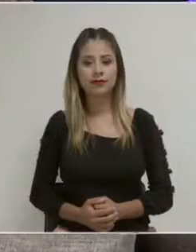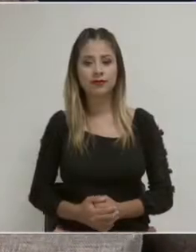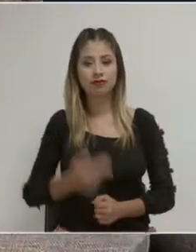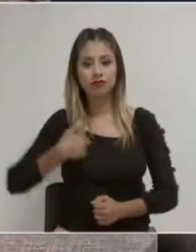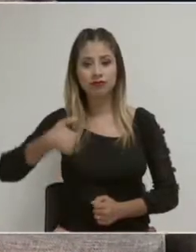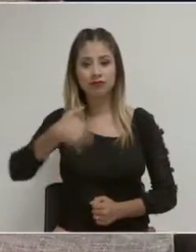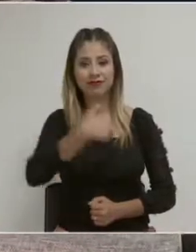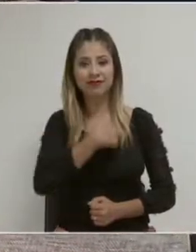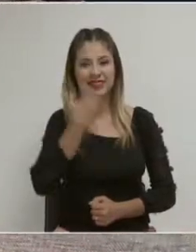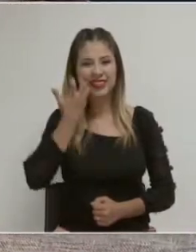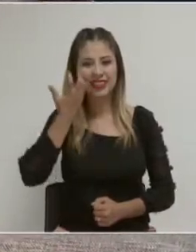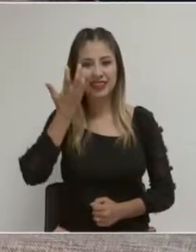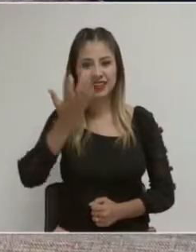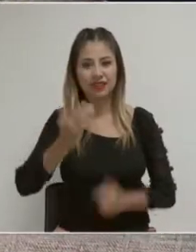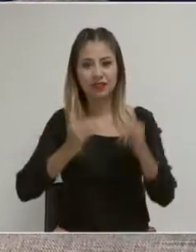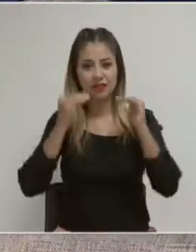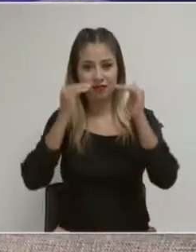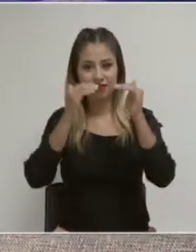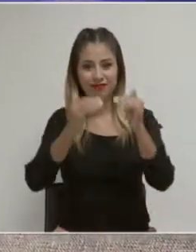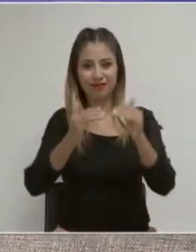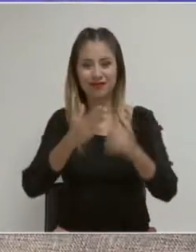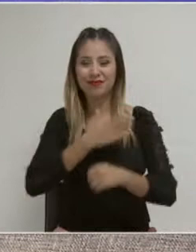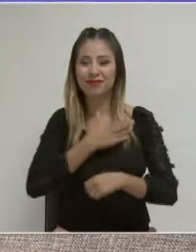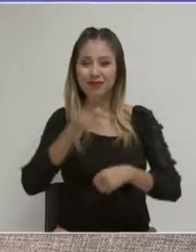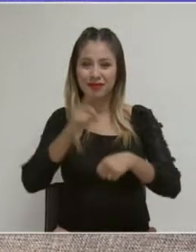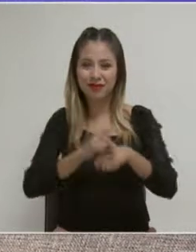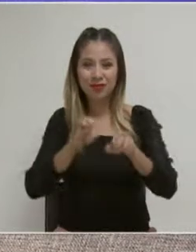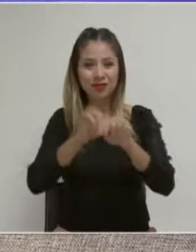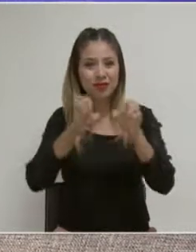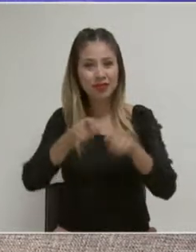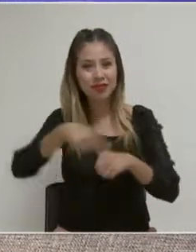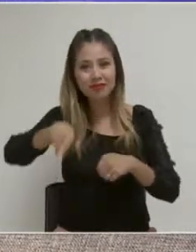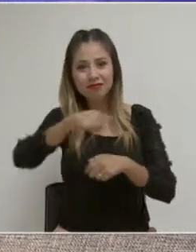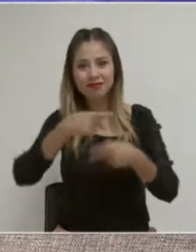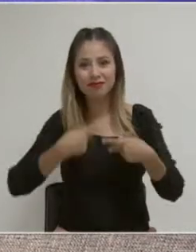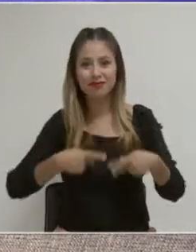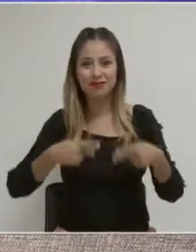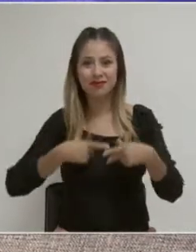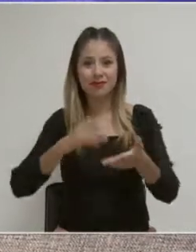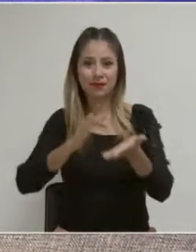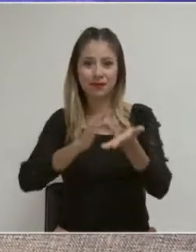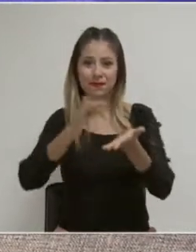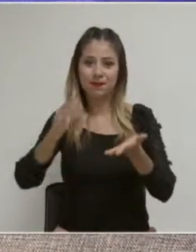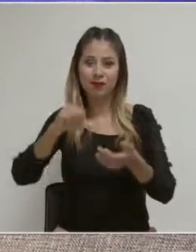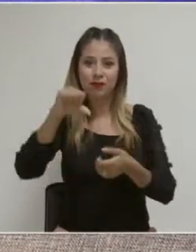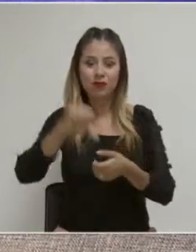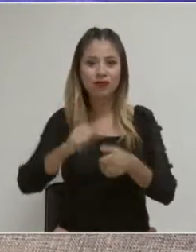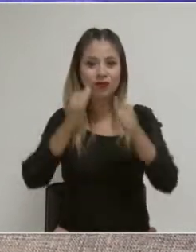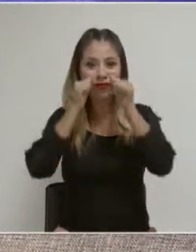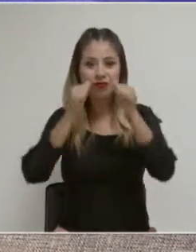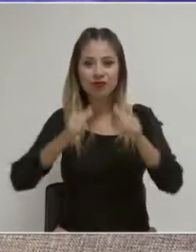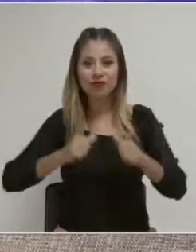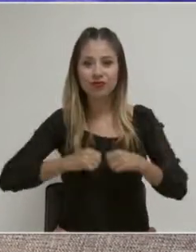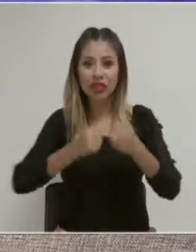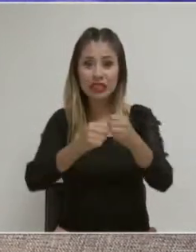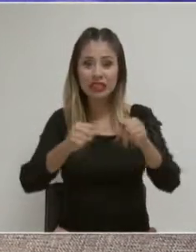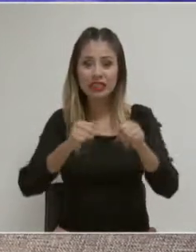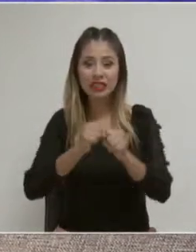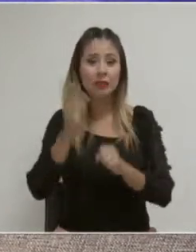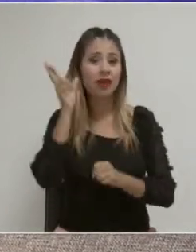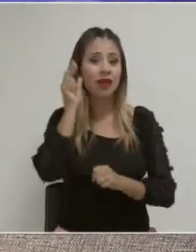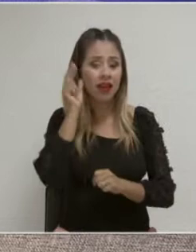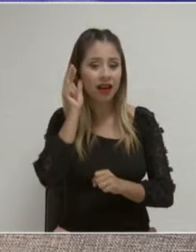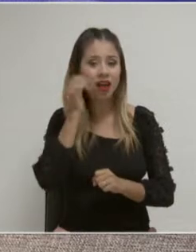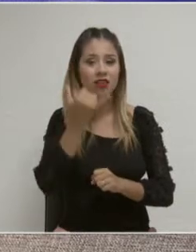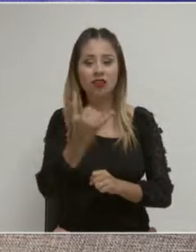Somos de la generación de igualdad, ¿cómo están? Muy buen día, muchísimas gracias por estar en sintonía del sistema jalisciense de Radio y